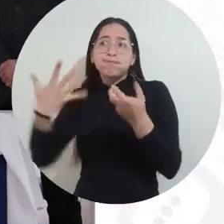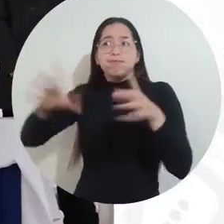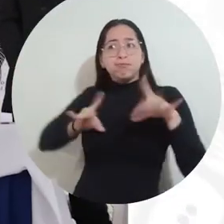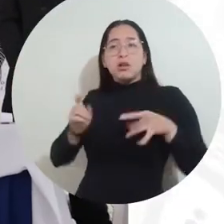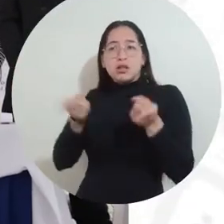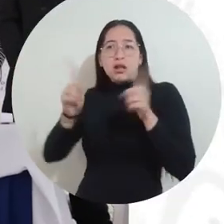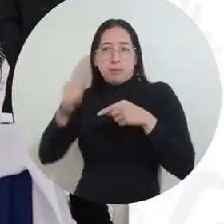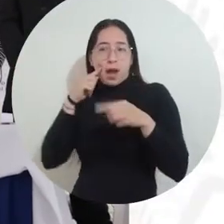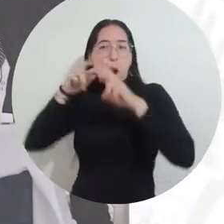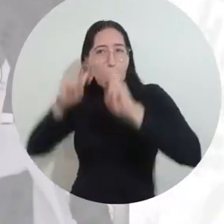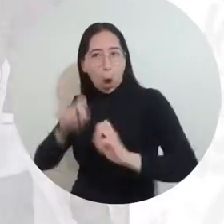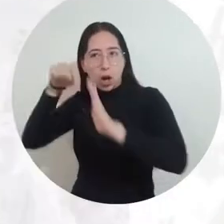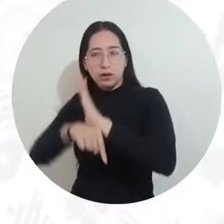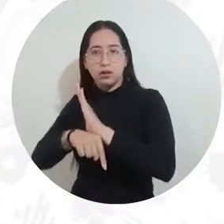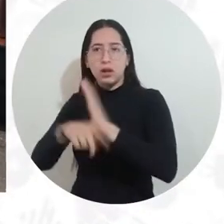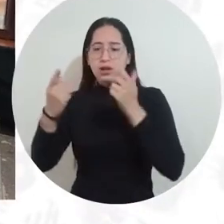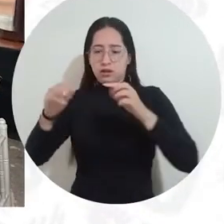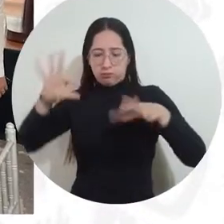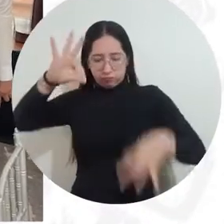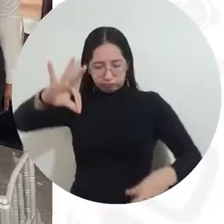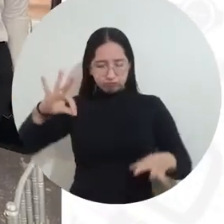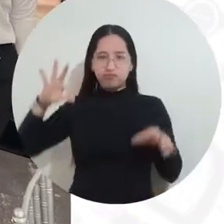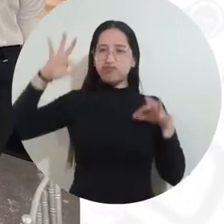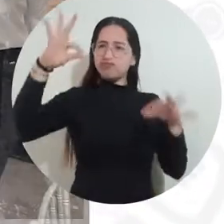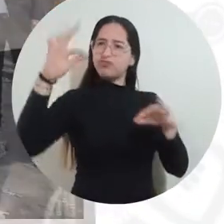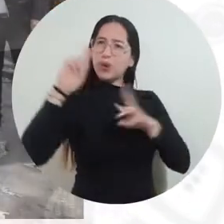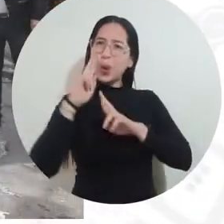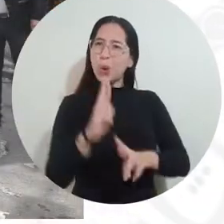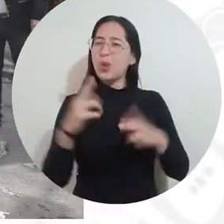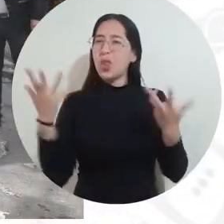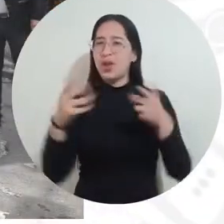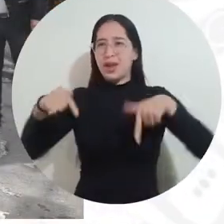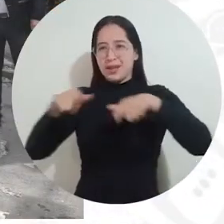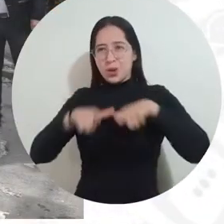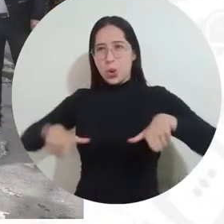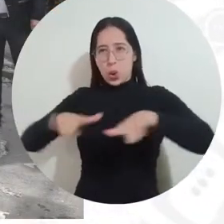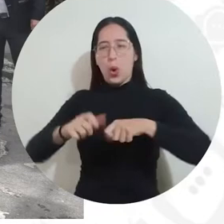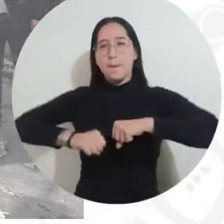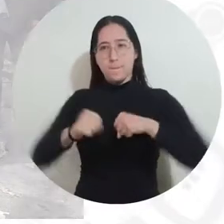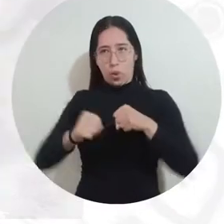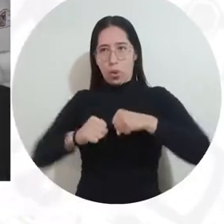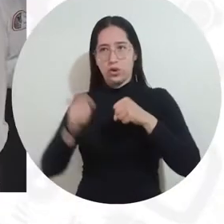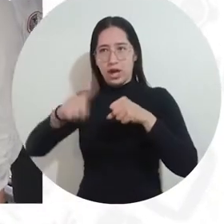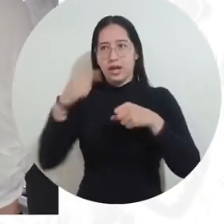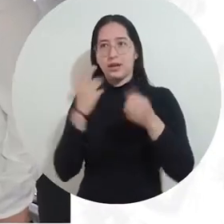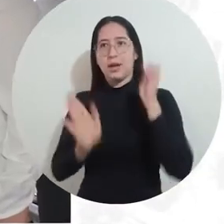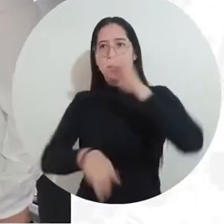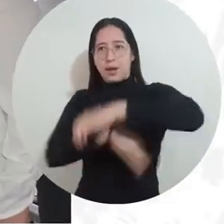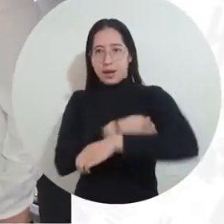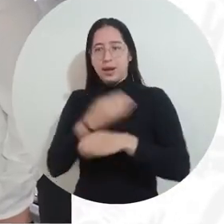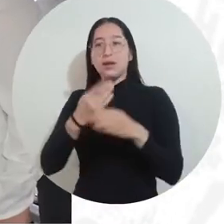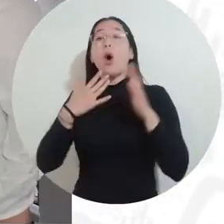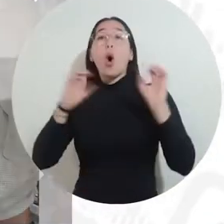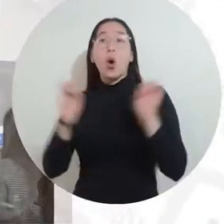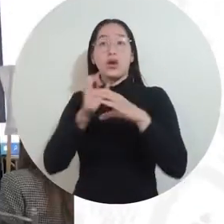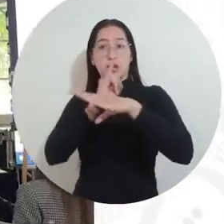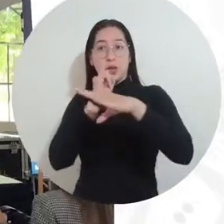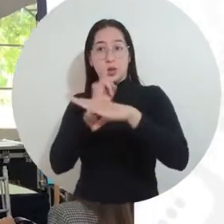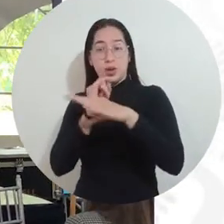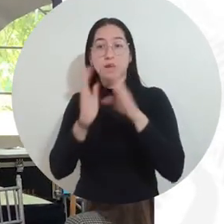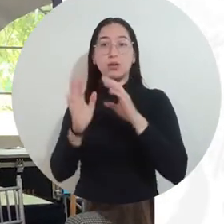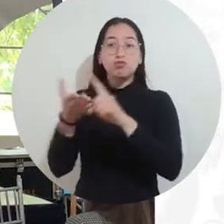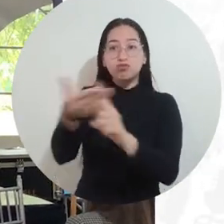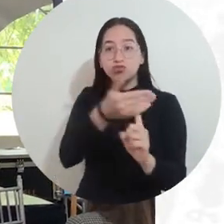El reconocimiento fue entregado en el Distrito de Bogotá por el Ministro de Salud y Protección Social, el Ministro de Ciencia, Tecnología e Innovación,